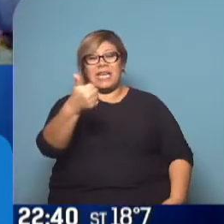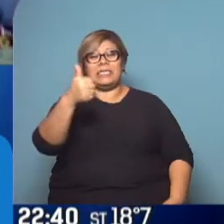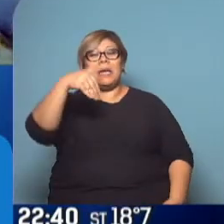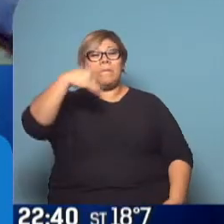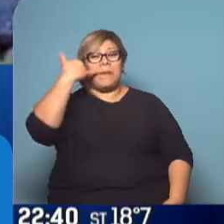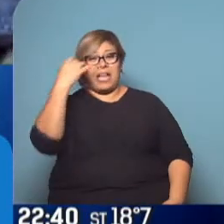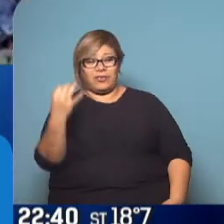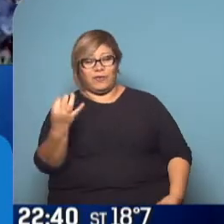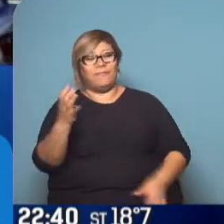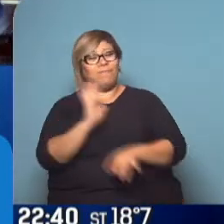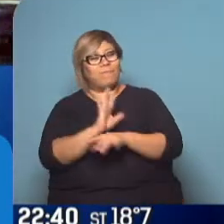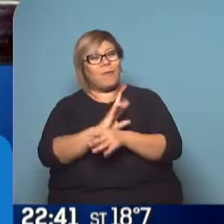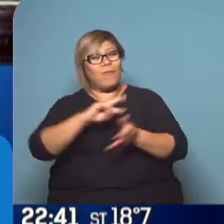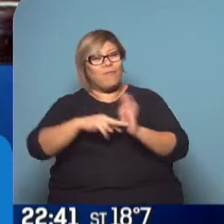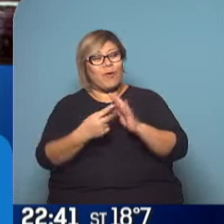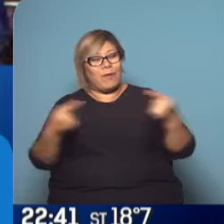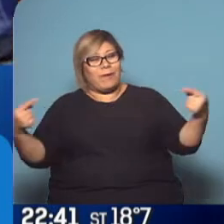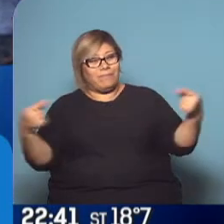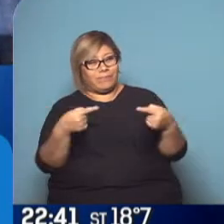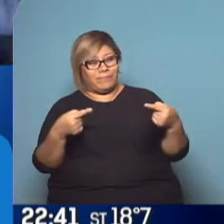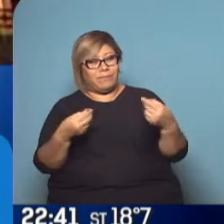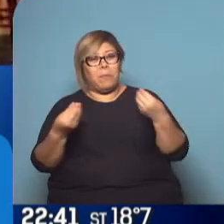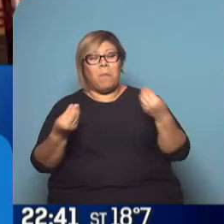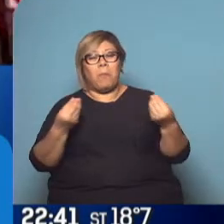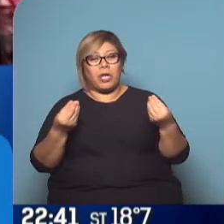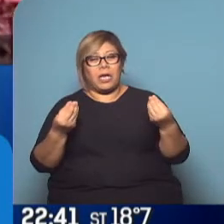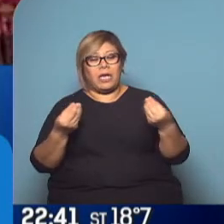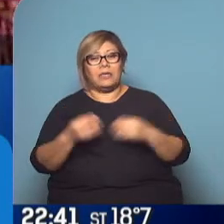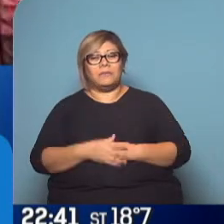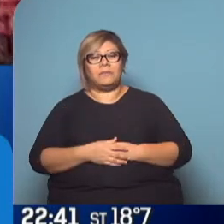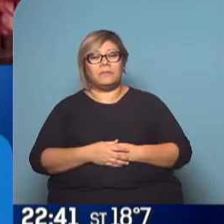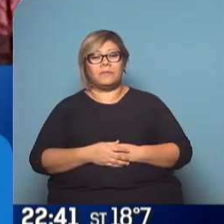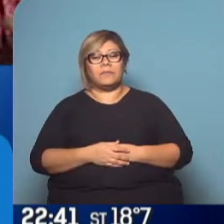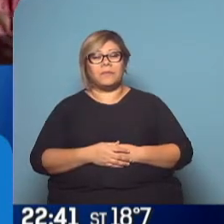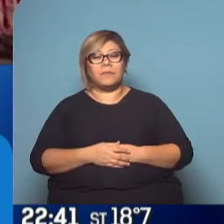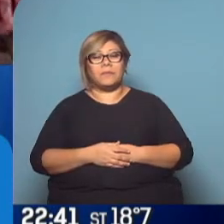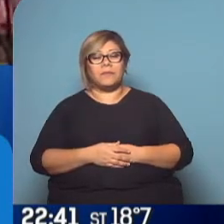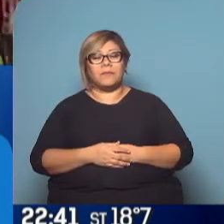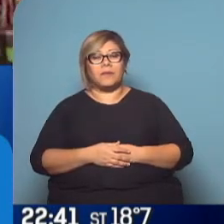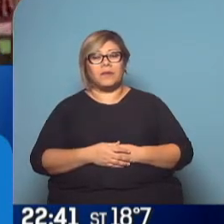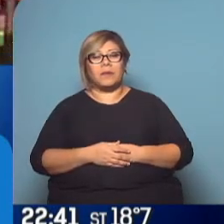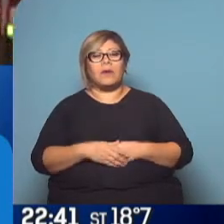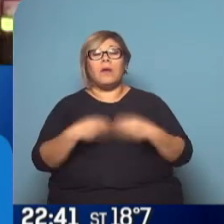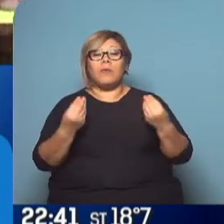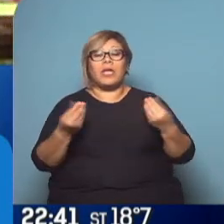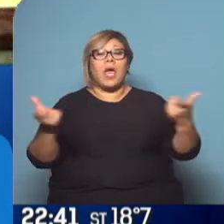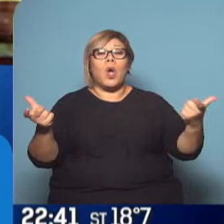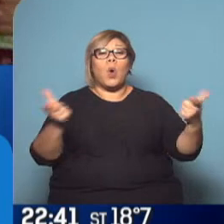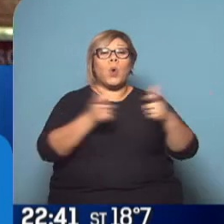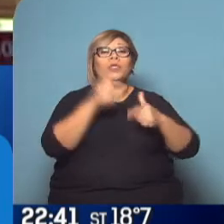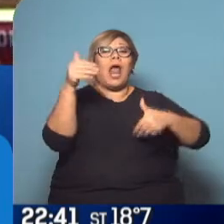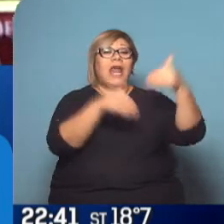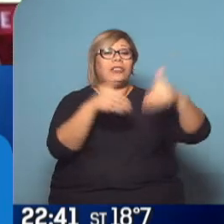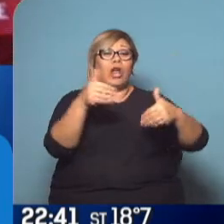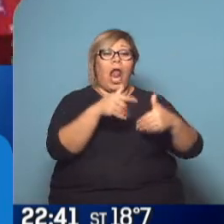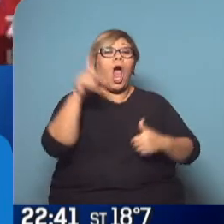ya hay un choque de jurisdicción y de posiciones con lo que es la Junta Electoral, que opina todo lo contrario.